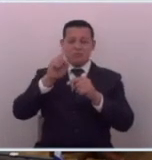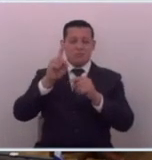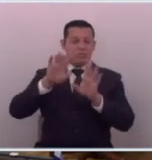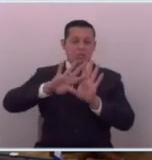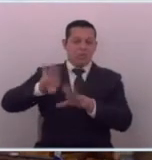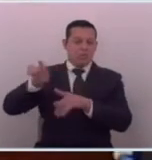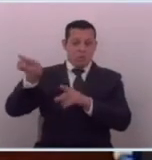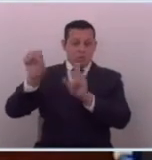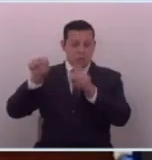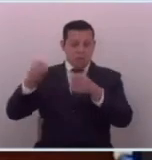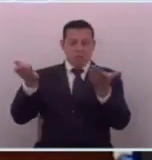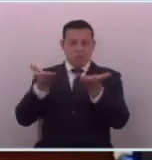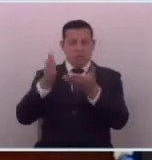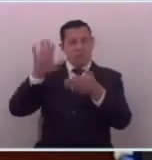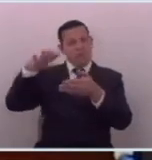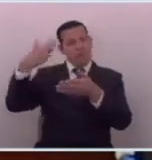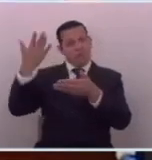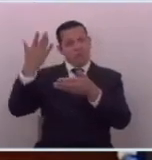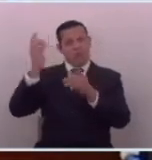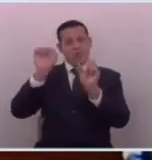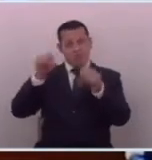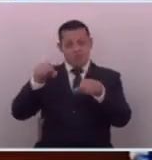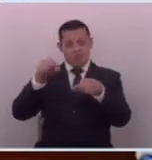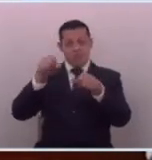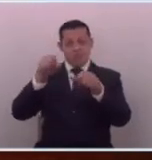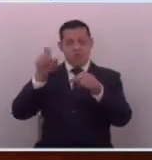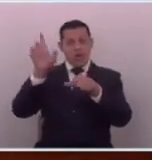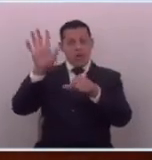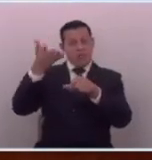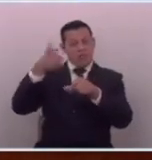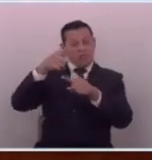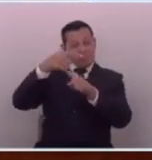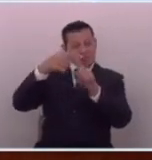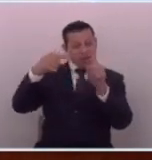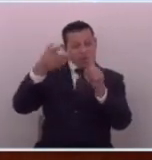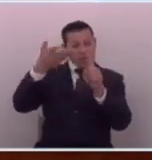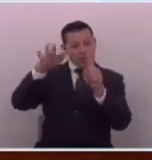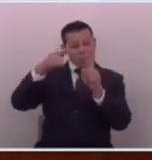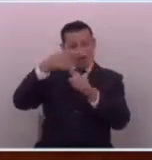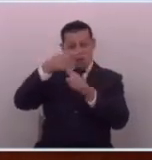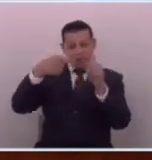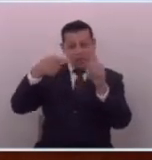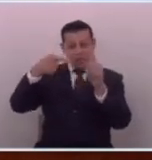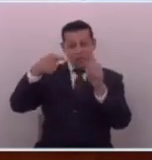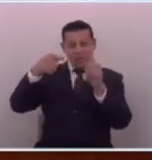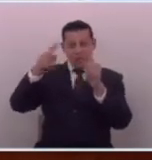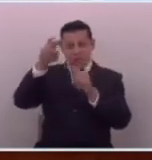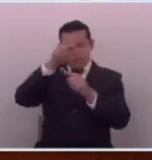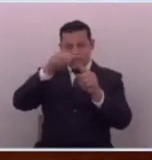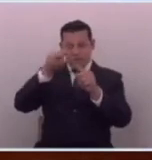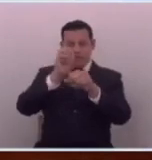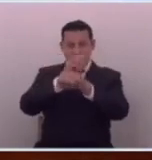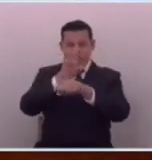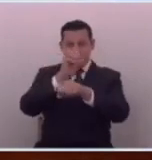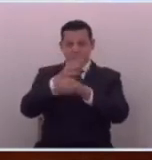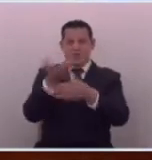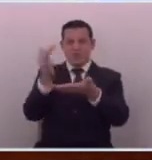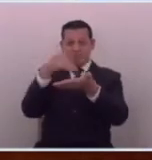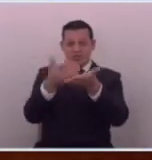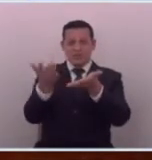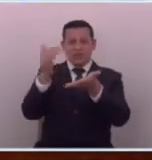pudo hacerlo es más después pudo ir a sus medios amigos y y le replicaron ese mensaje muchísimas veces